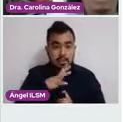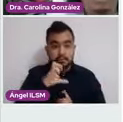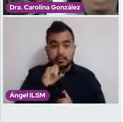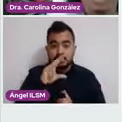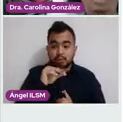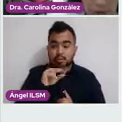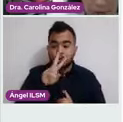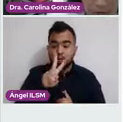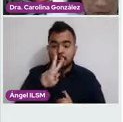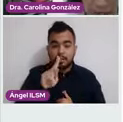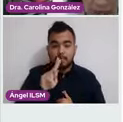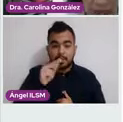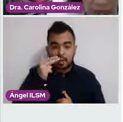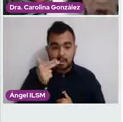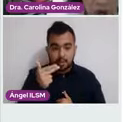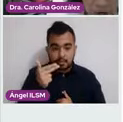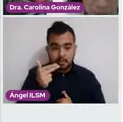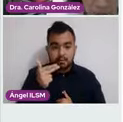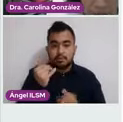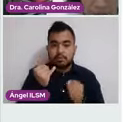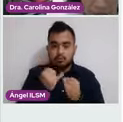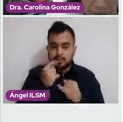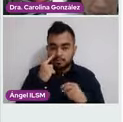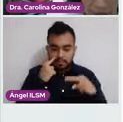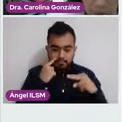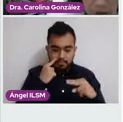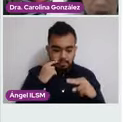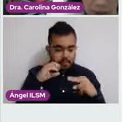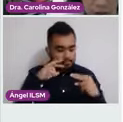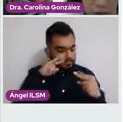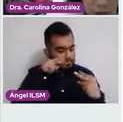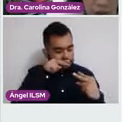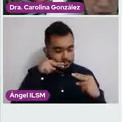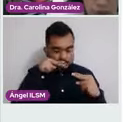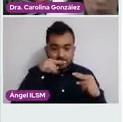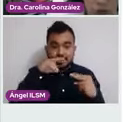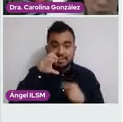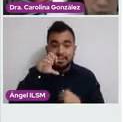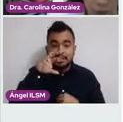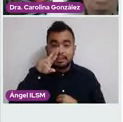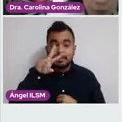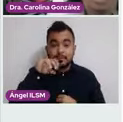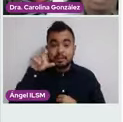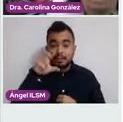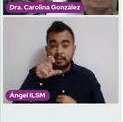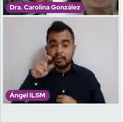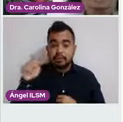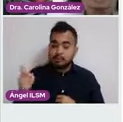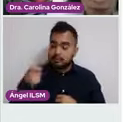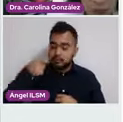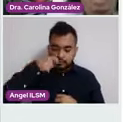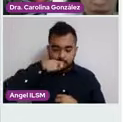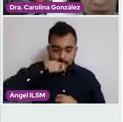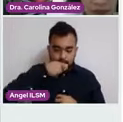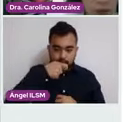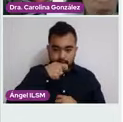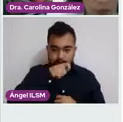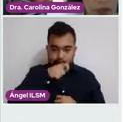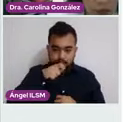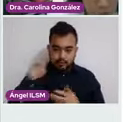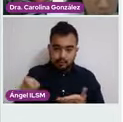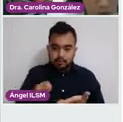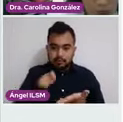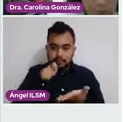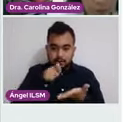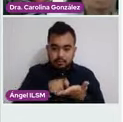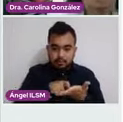igual colocamos a nuestra paciente, observamos el cervix, vamos a hacer el uso de un cepillo, citobrush, y vamos a enviar la muestra en un